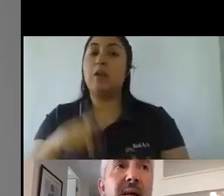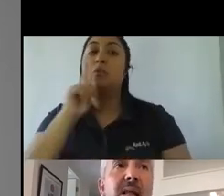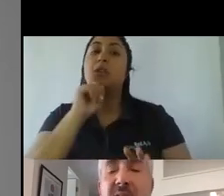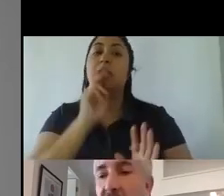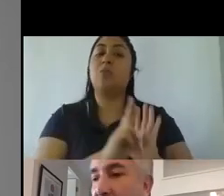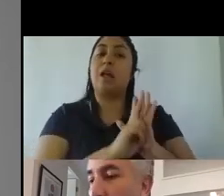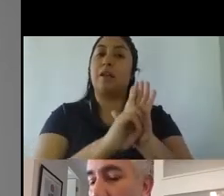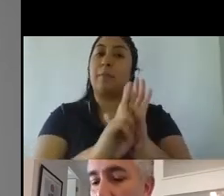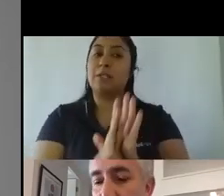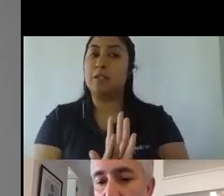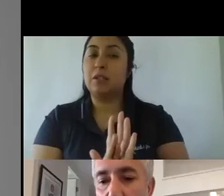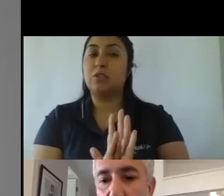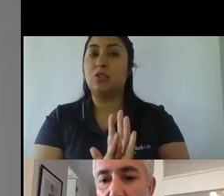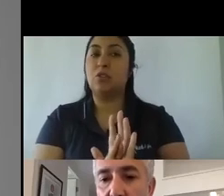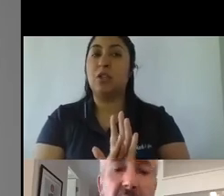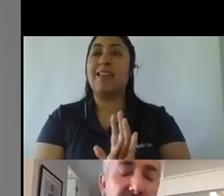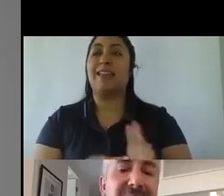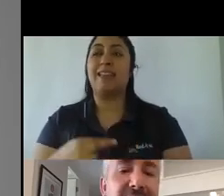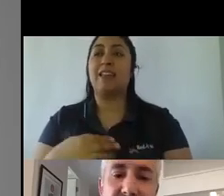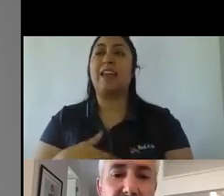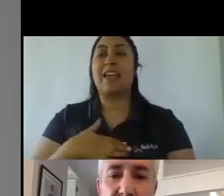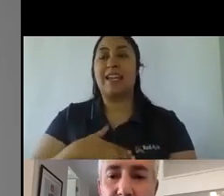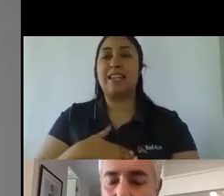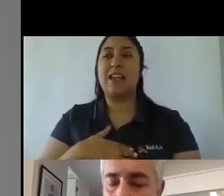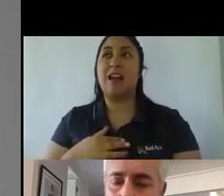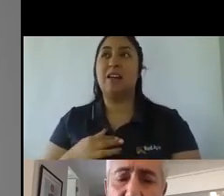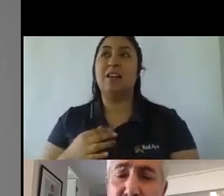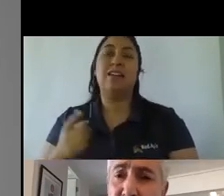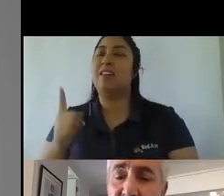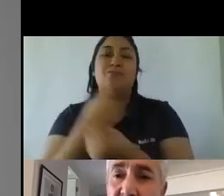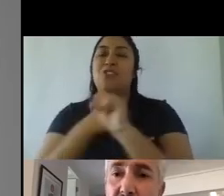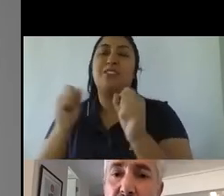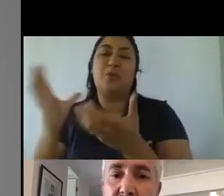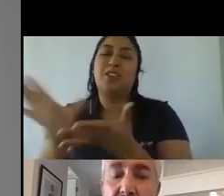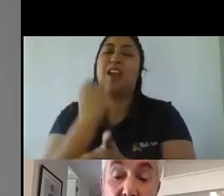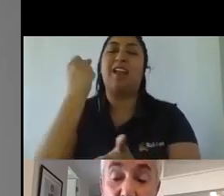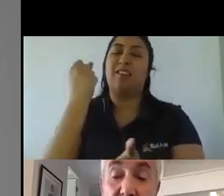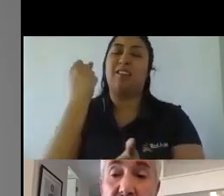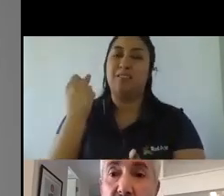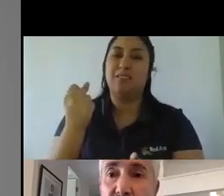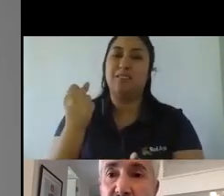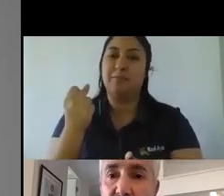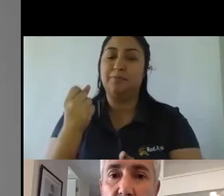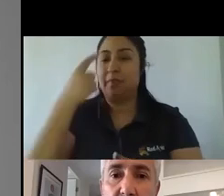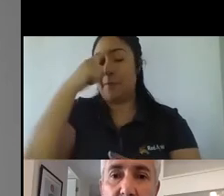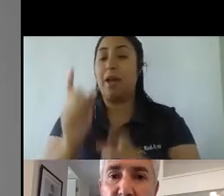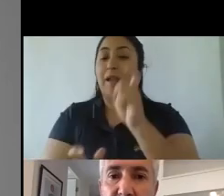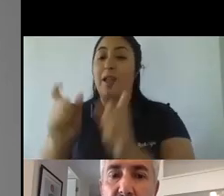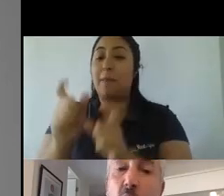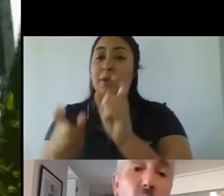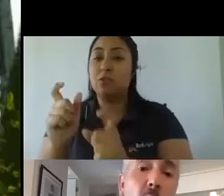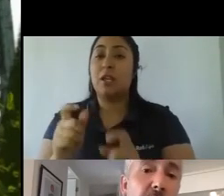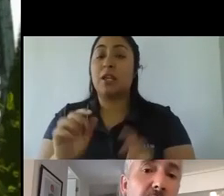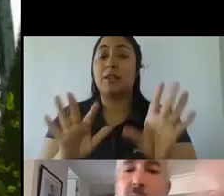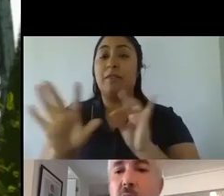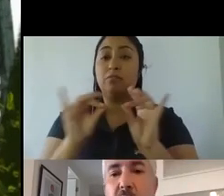expectativa digamos de que era inalcanzable finalmente para las personas que estaban prefiriendo esa marca